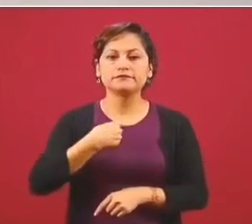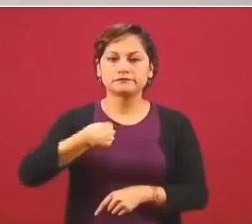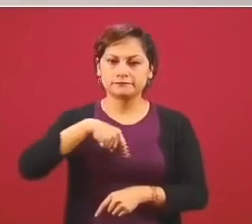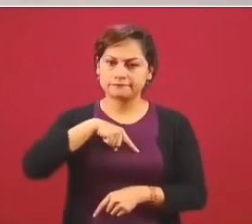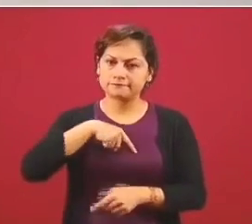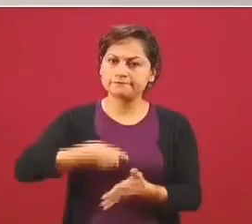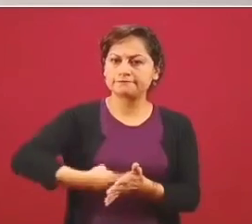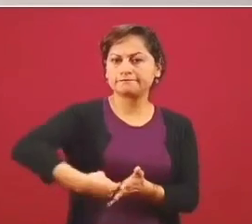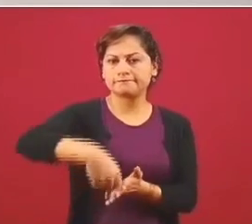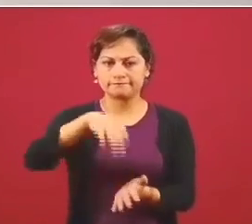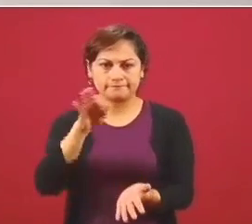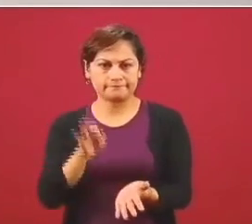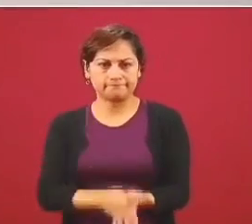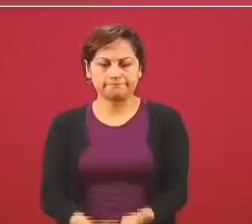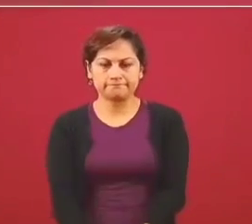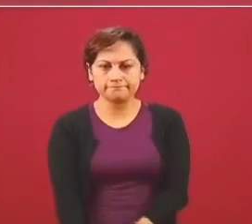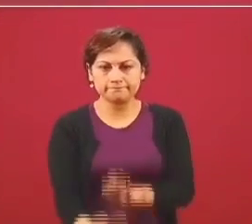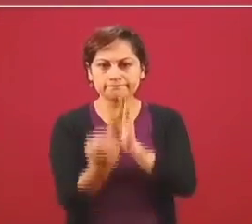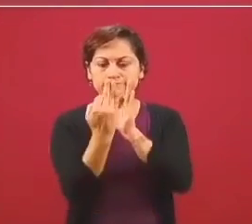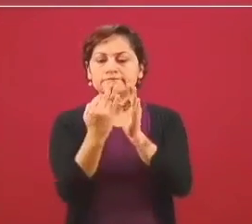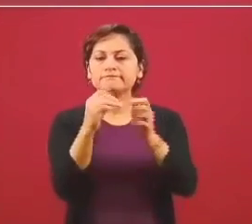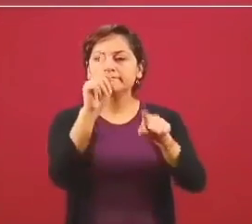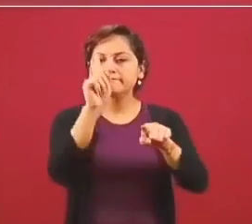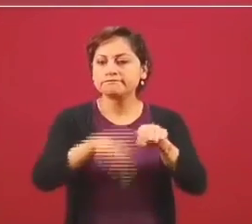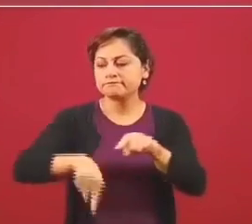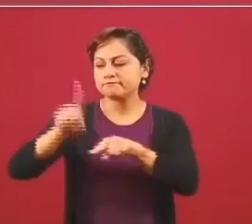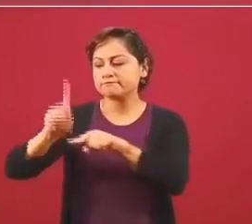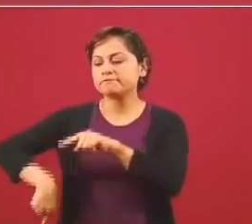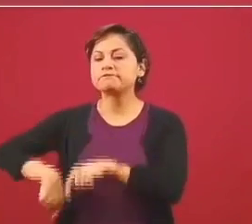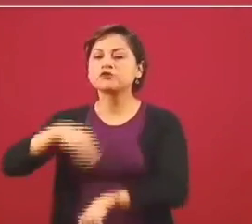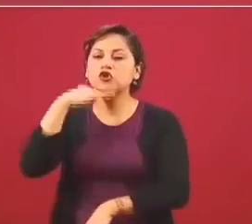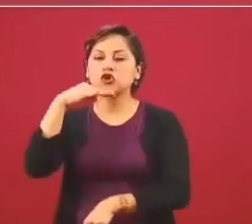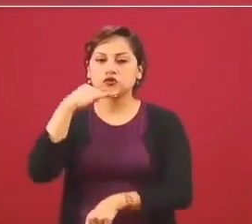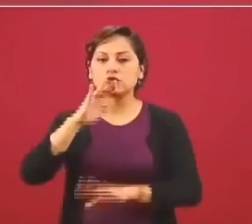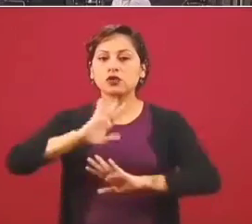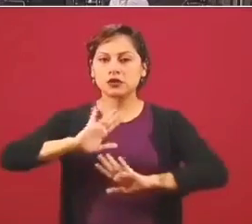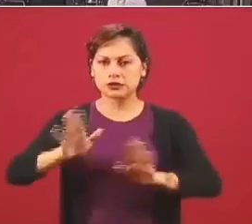de corrupción. Se está haciendo y vamos a seguir adelante.